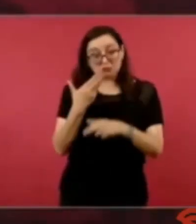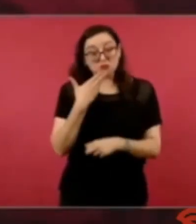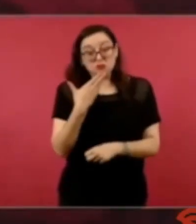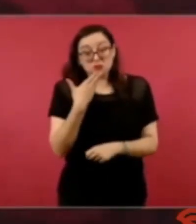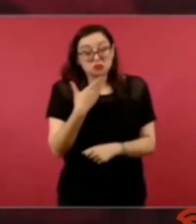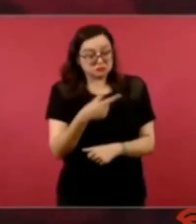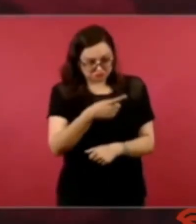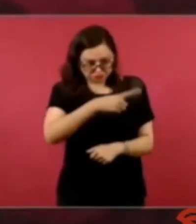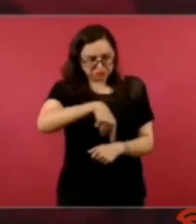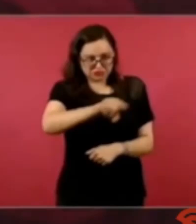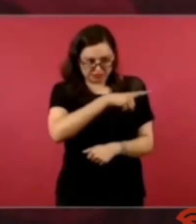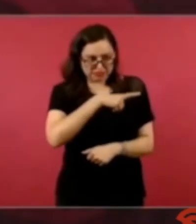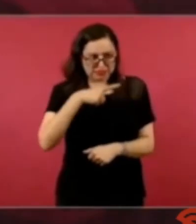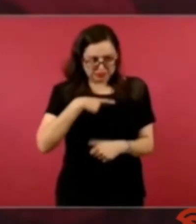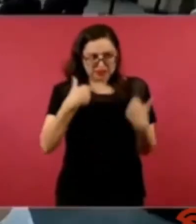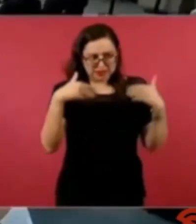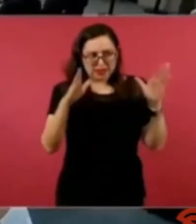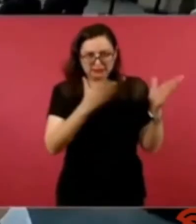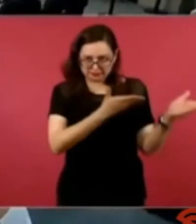a ver